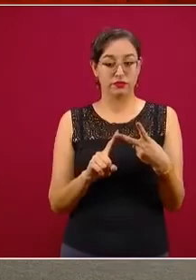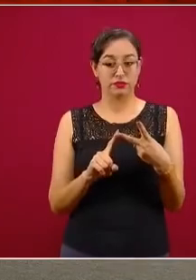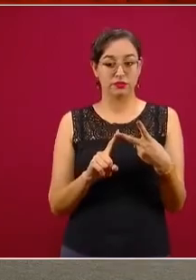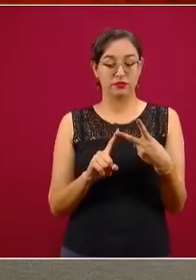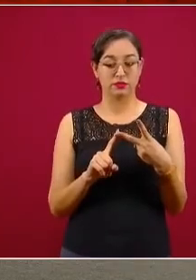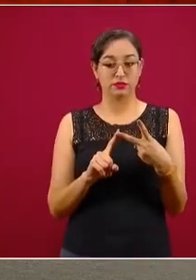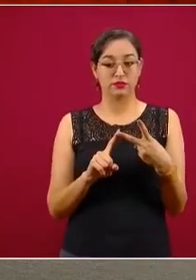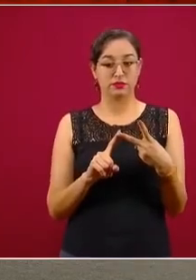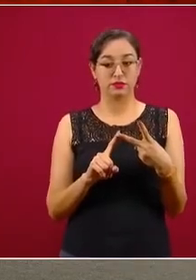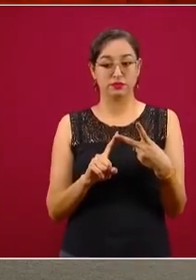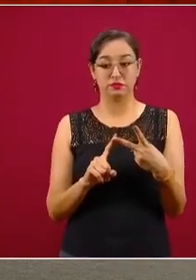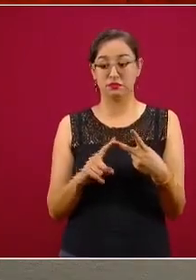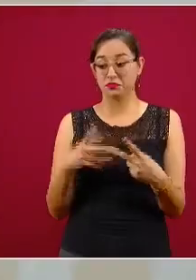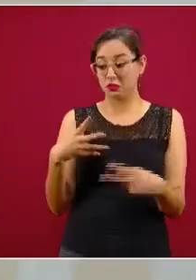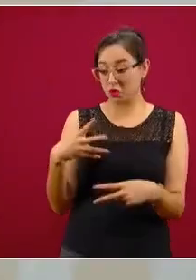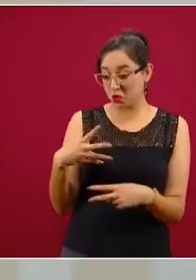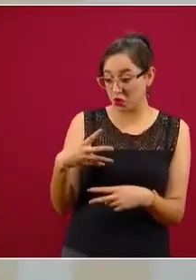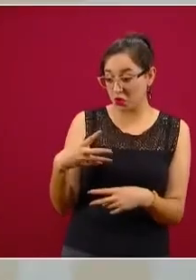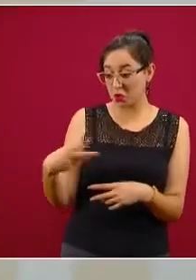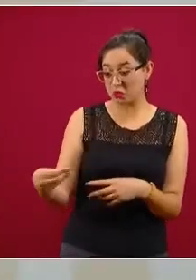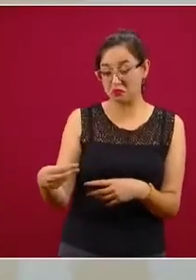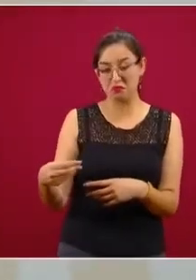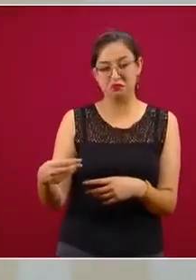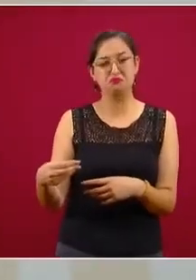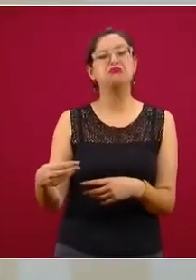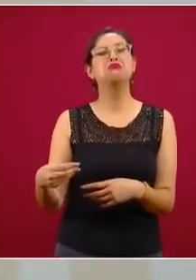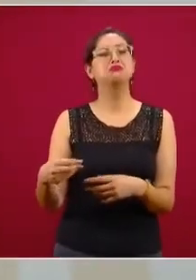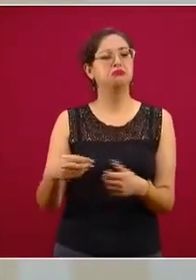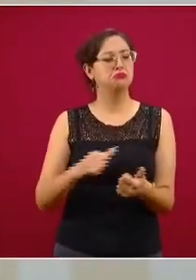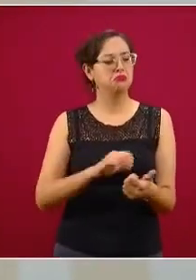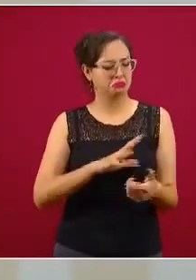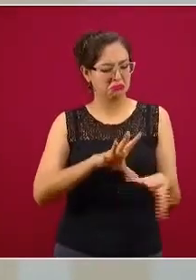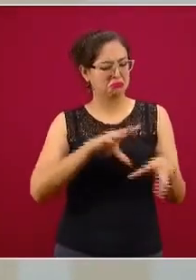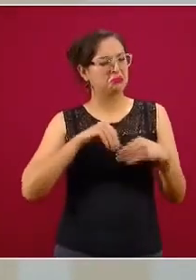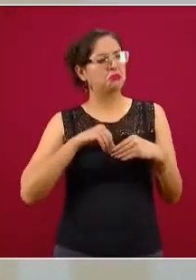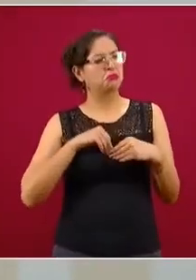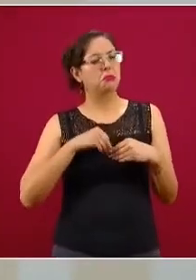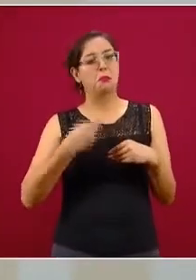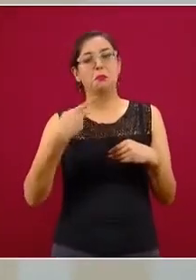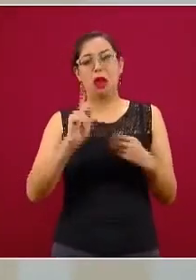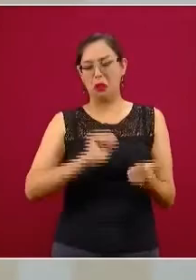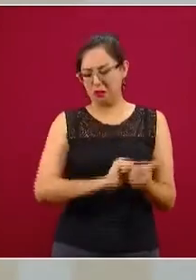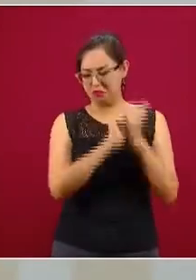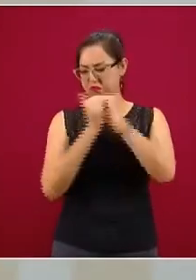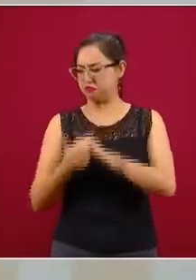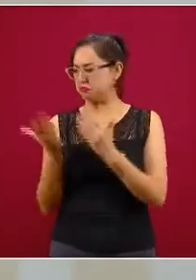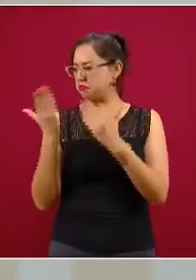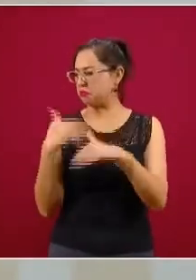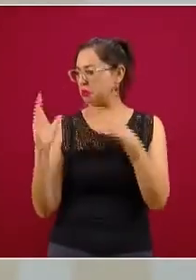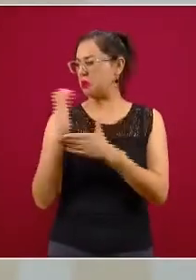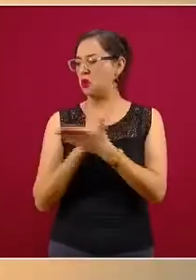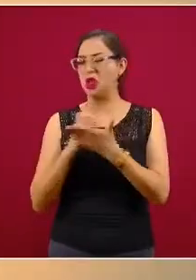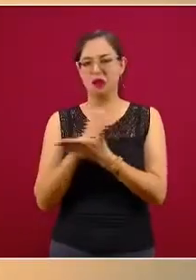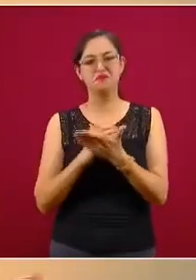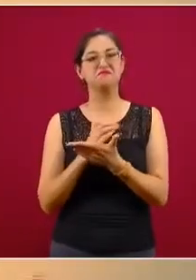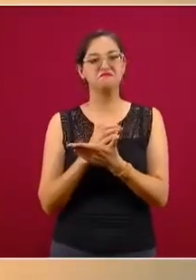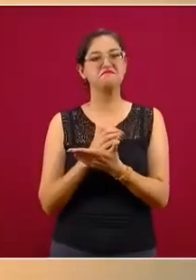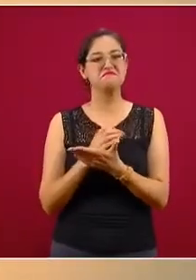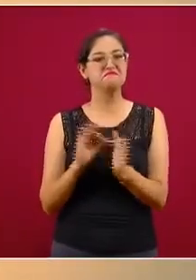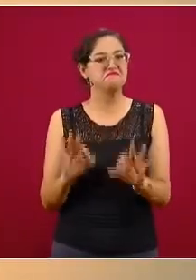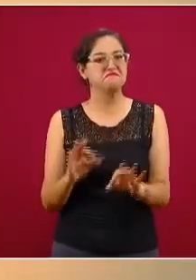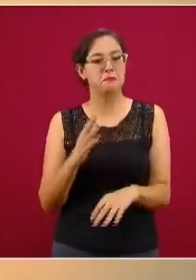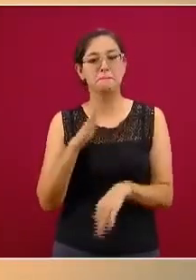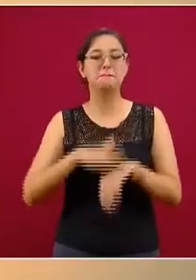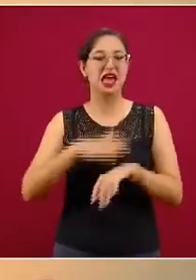La probabilidad de que les vaya bien es mucho mayor que la de un adulto. Aún así, aún